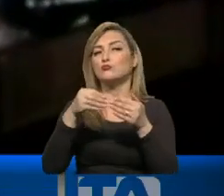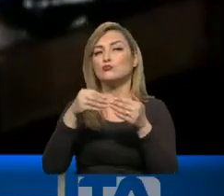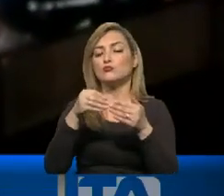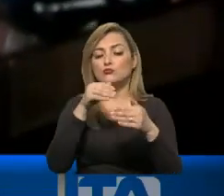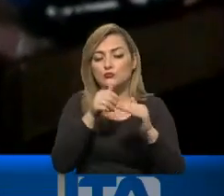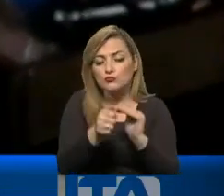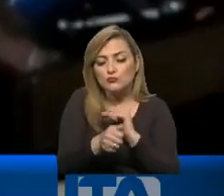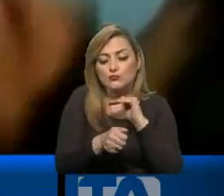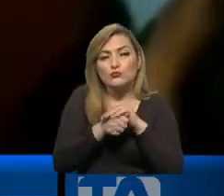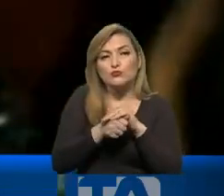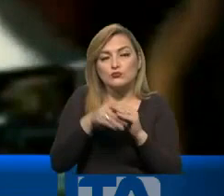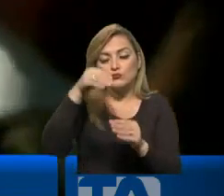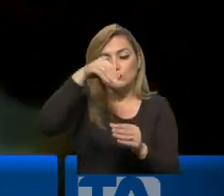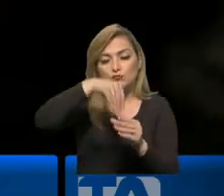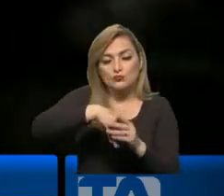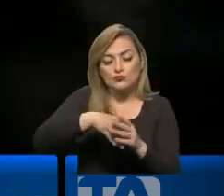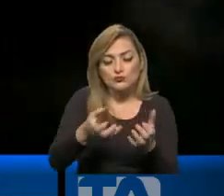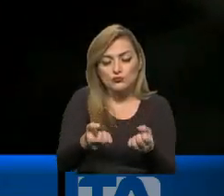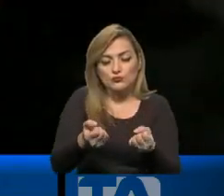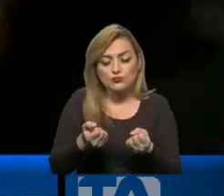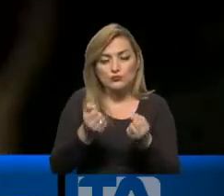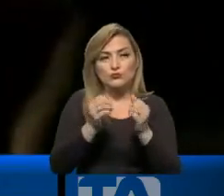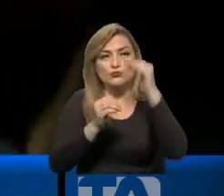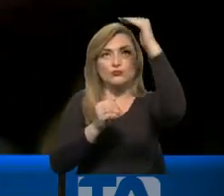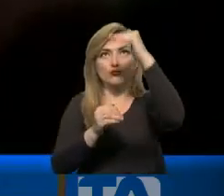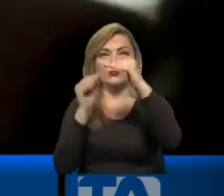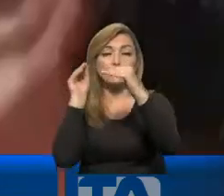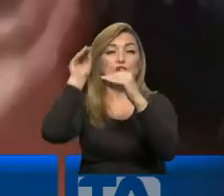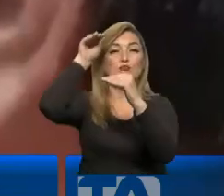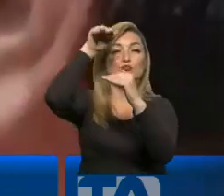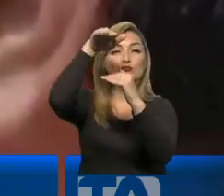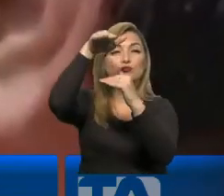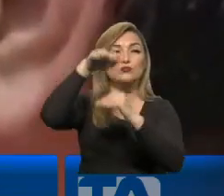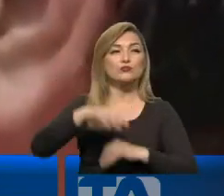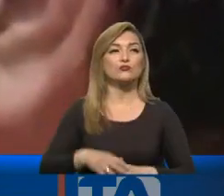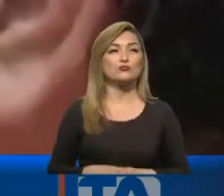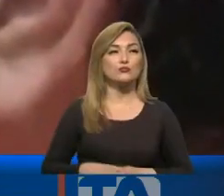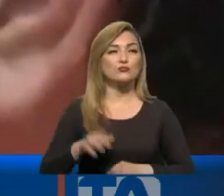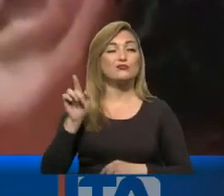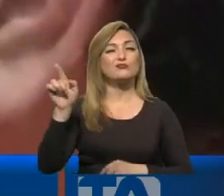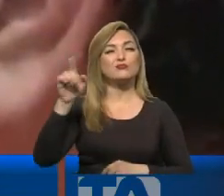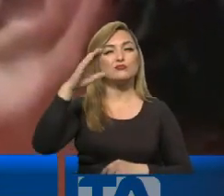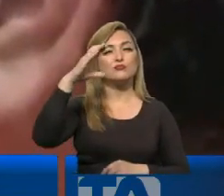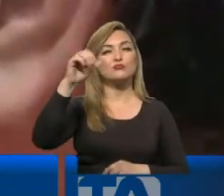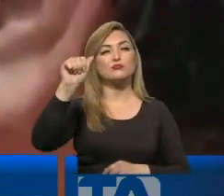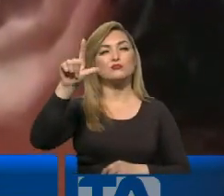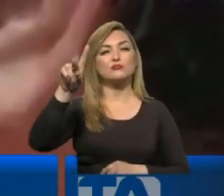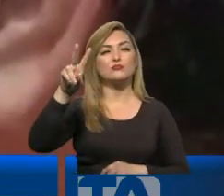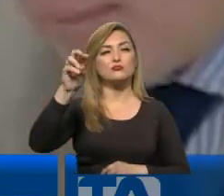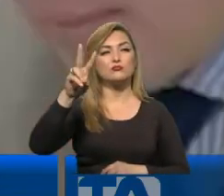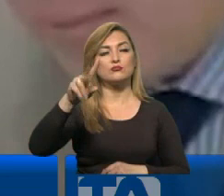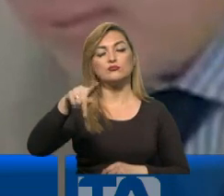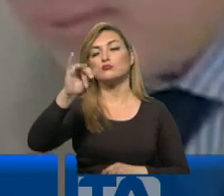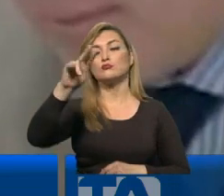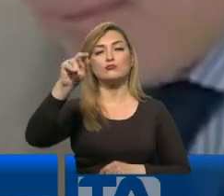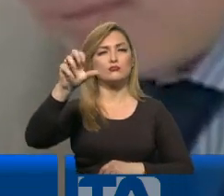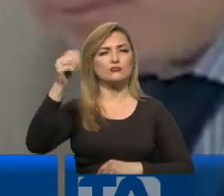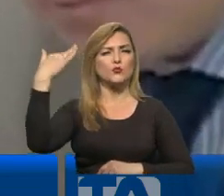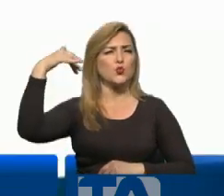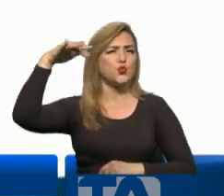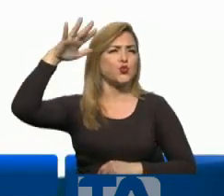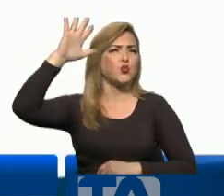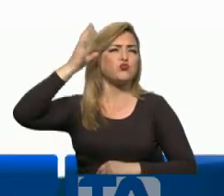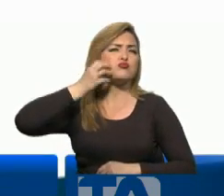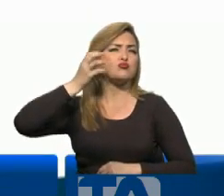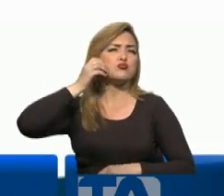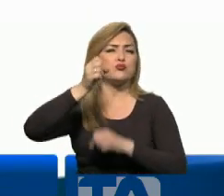escondidos en sobres, cajones y hasta en los techos de algunas viviendas. Para entonces Calvopiña tenía un amplio recorrido profesional en Petroecuador.